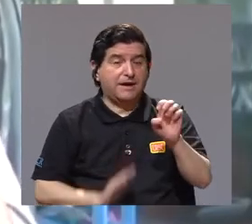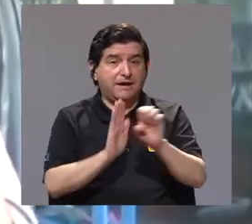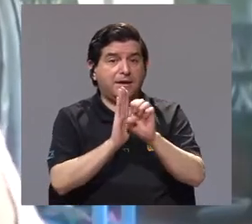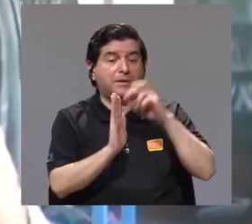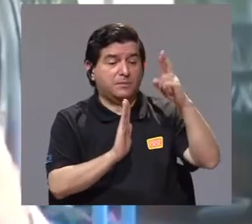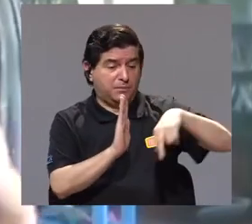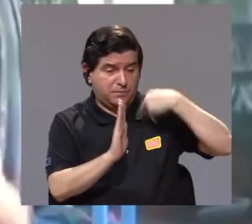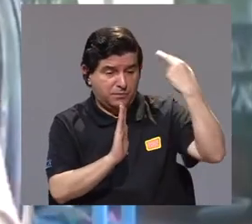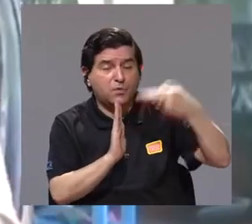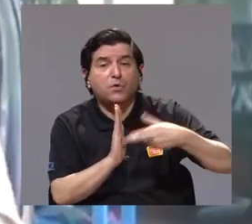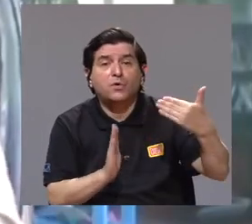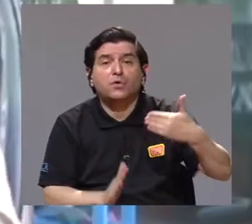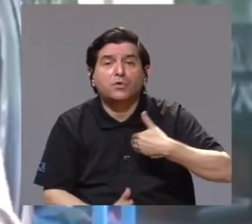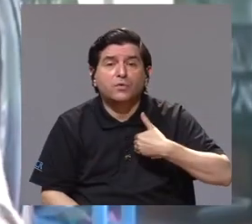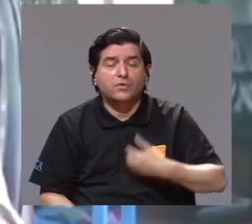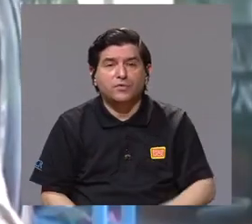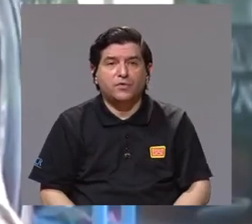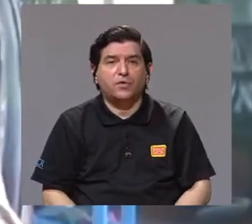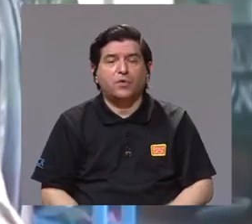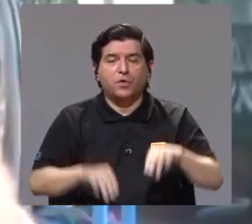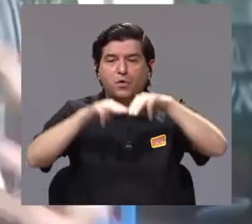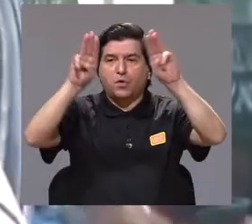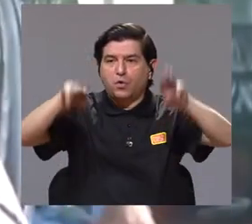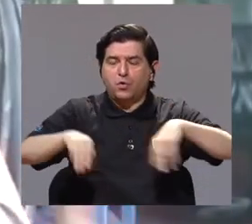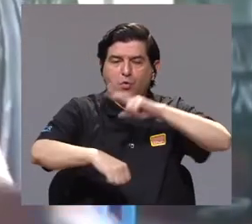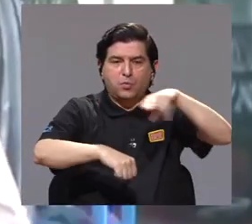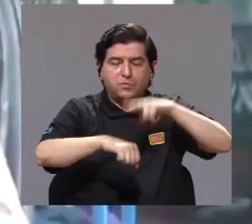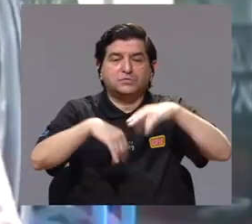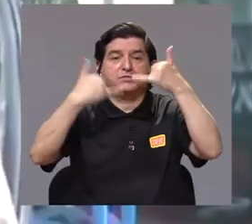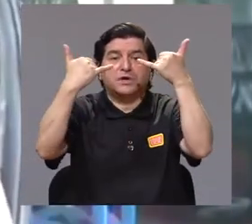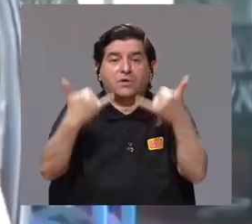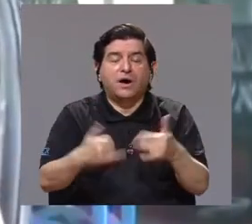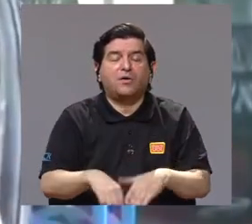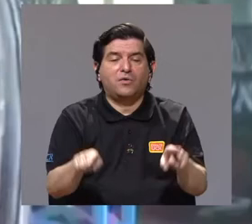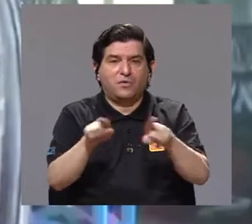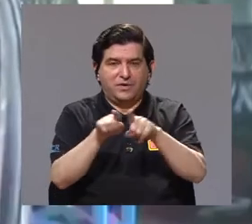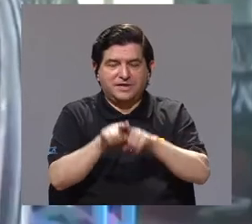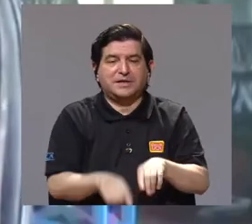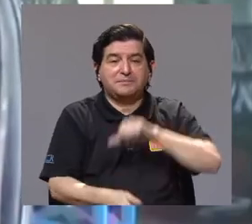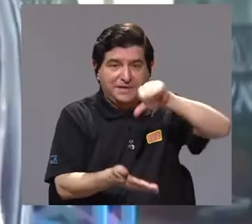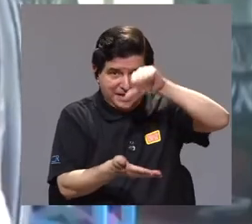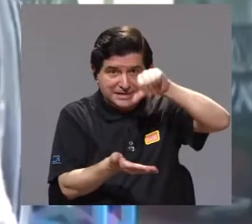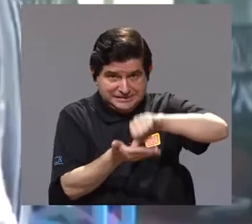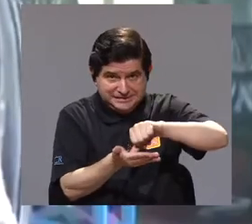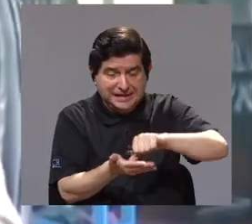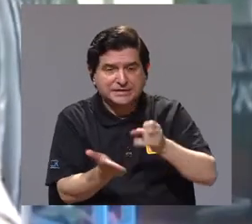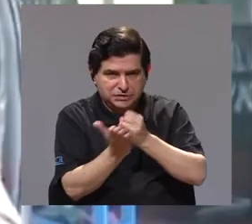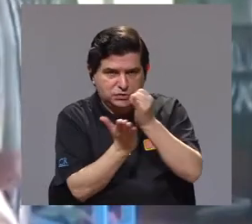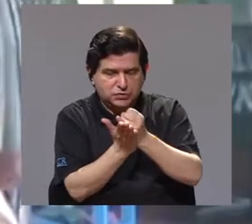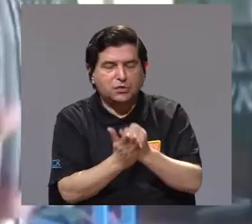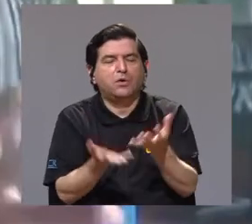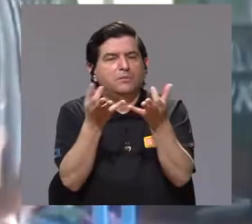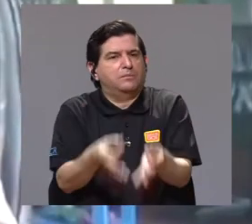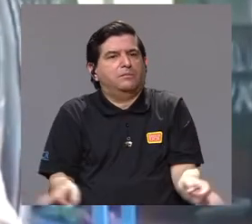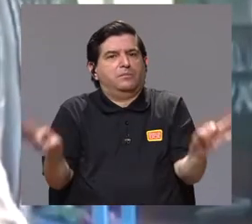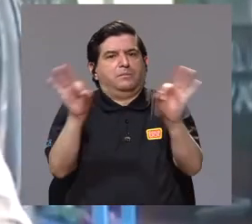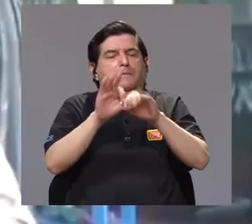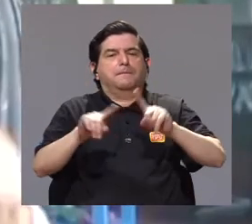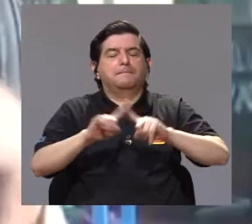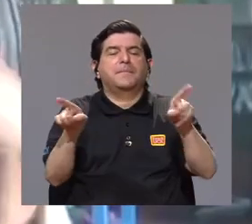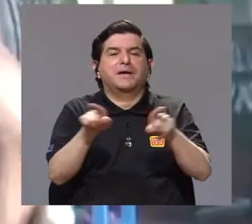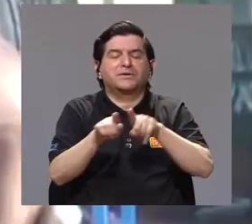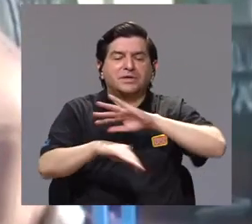Y en esto, por ejemplo, el papel que ha jugado tanto el Museo Nacional y como ahora juega el CIBET es fundamental.